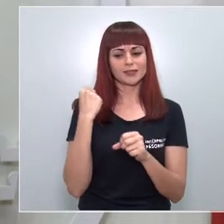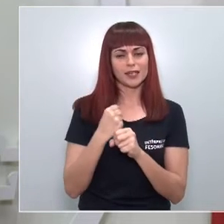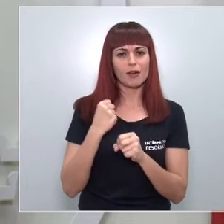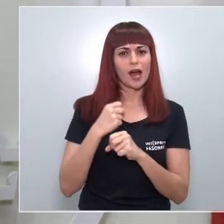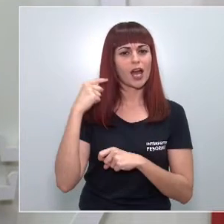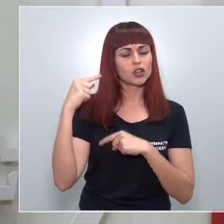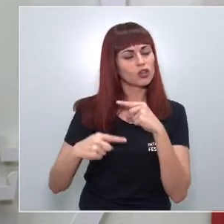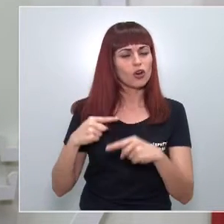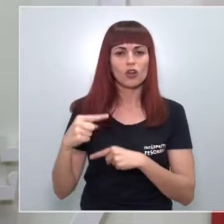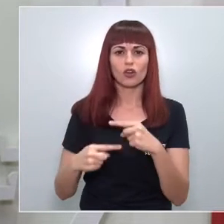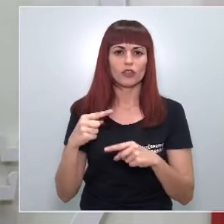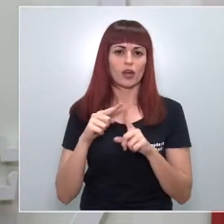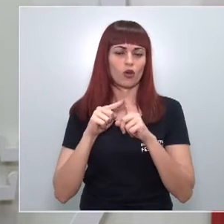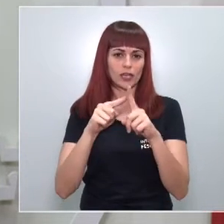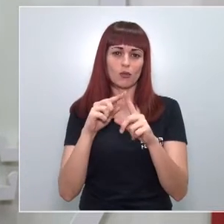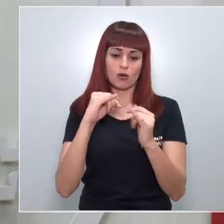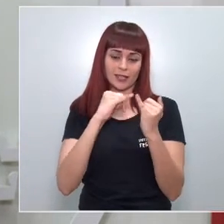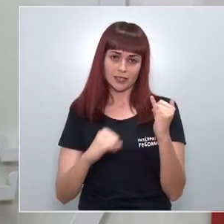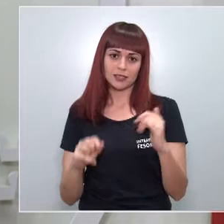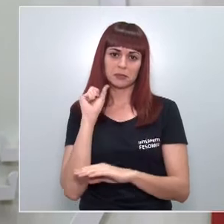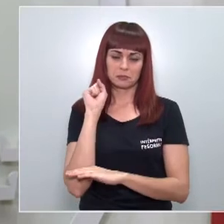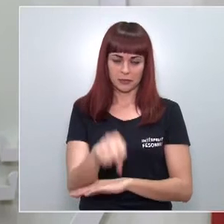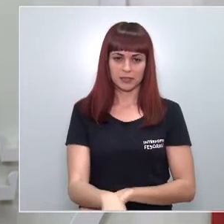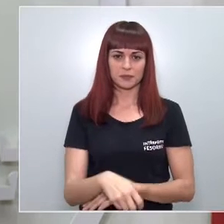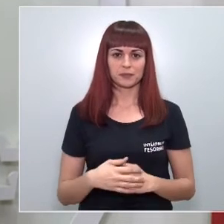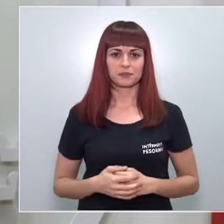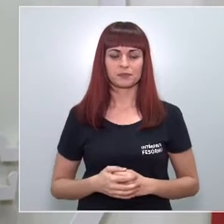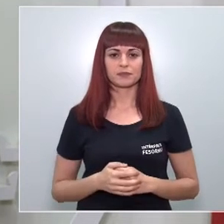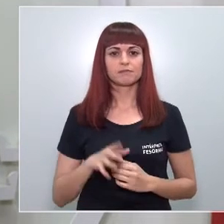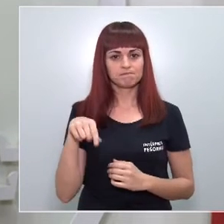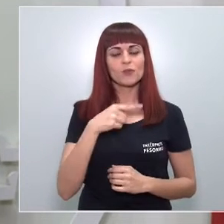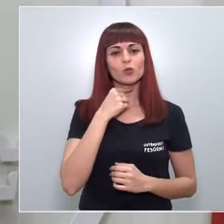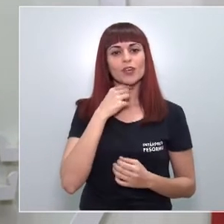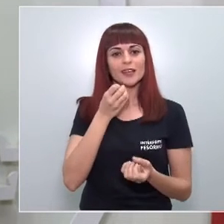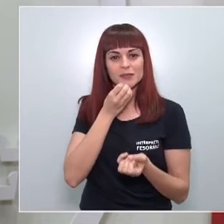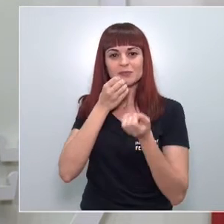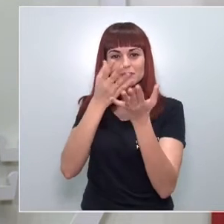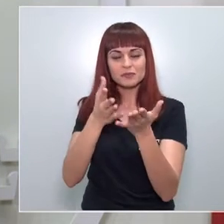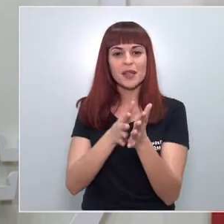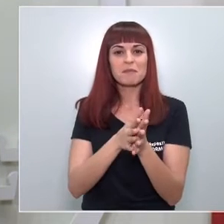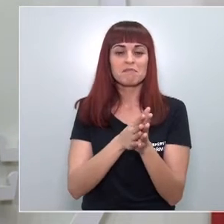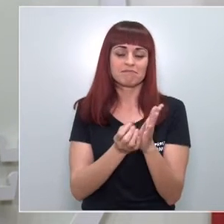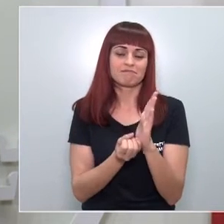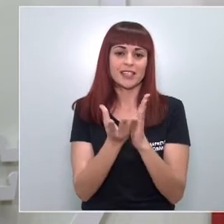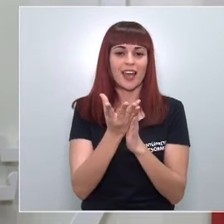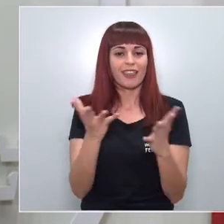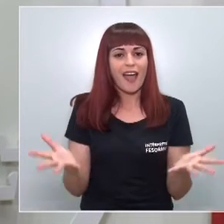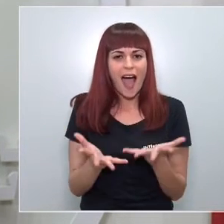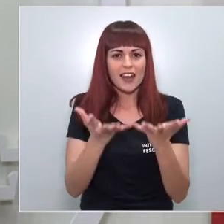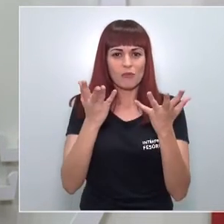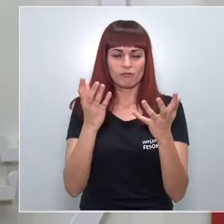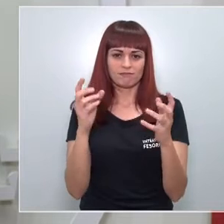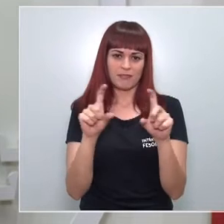para hacer frente a esta crisis. También nos gustaría trasladar un mensaje de ánimo a todos aquellos pequeños